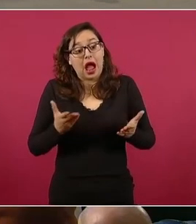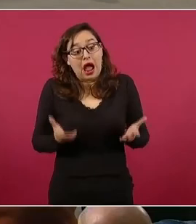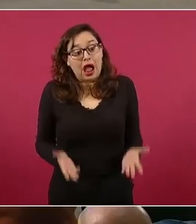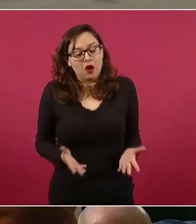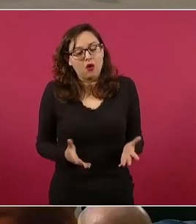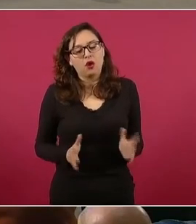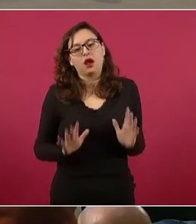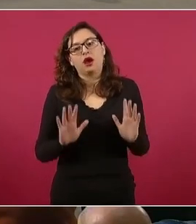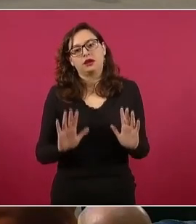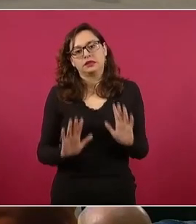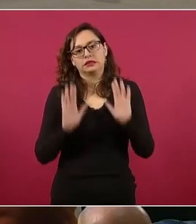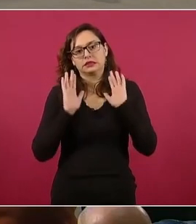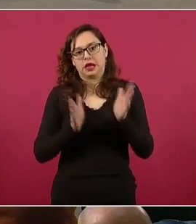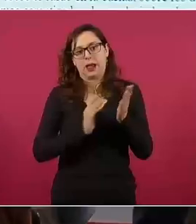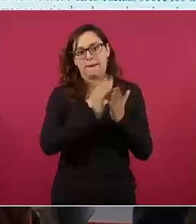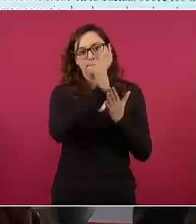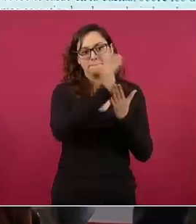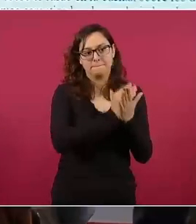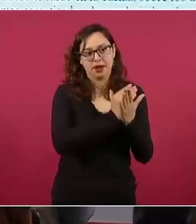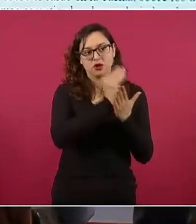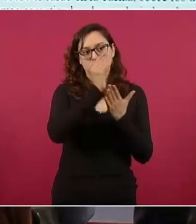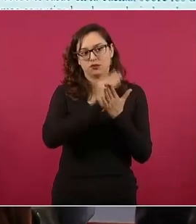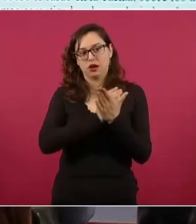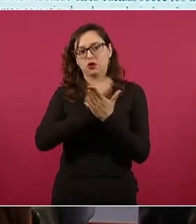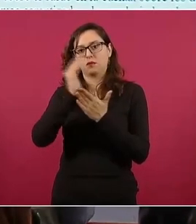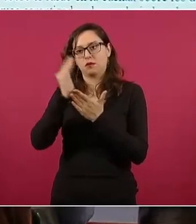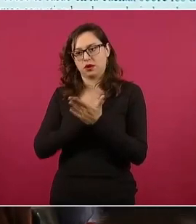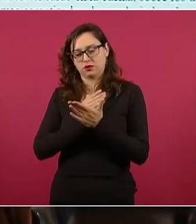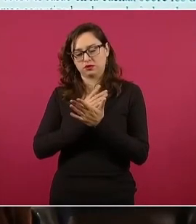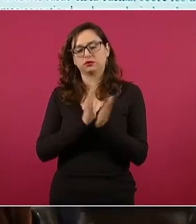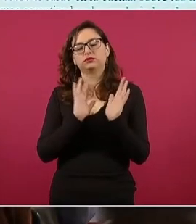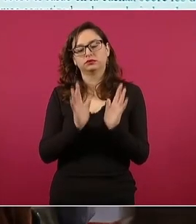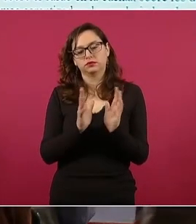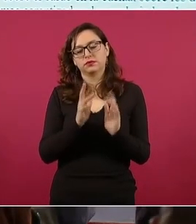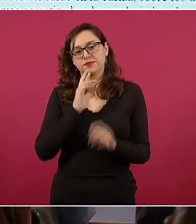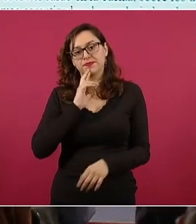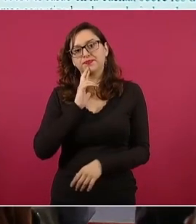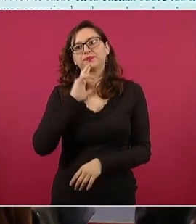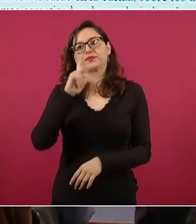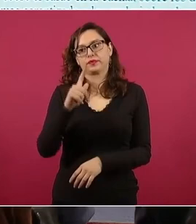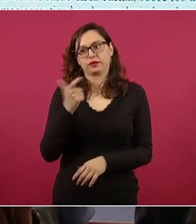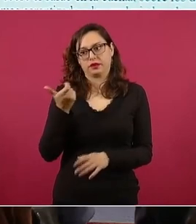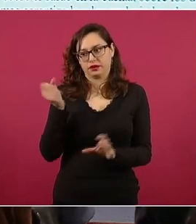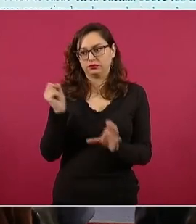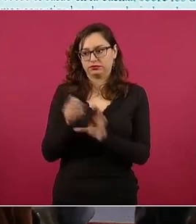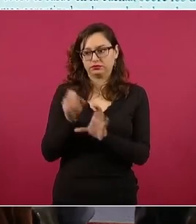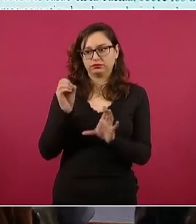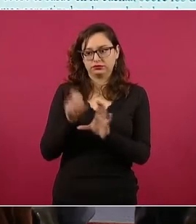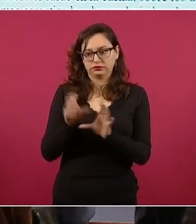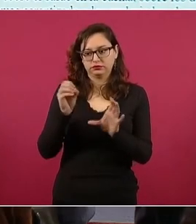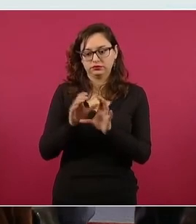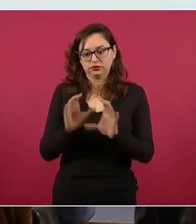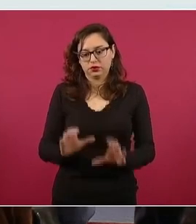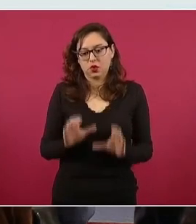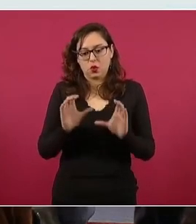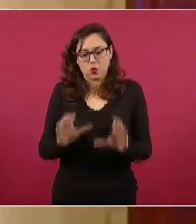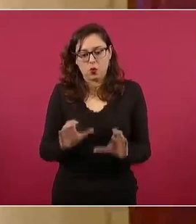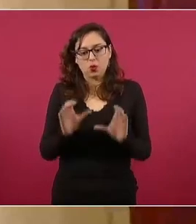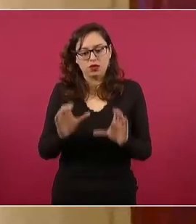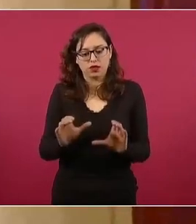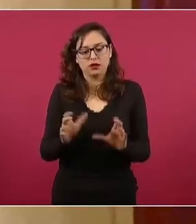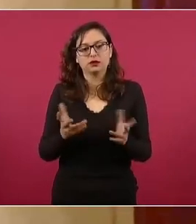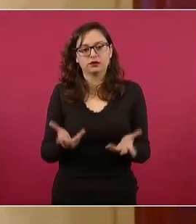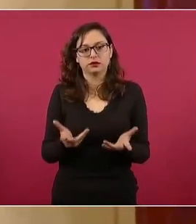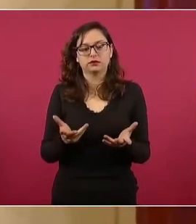asalariados el manejo seguro de esos fondos conforme con sus ahorros, conformados por sus ahorros y además